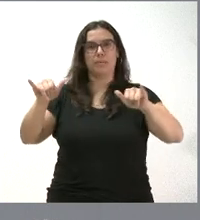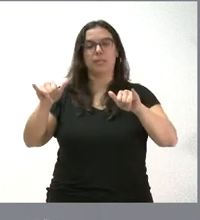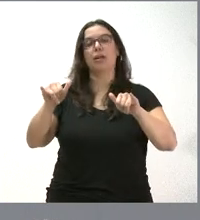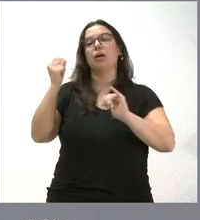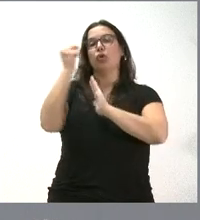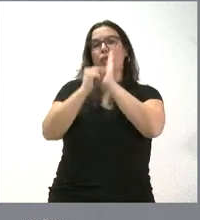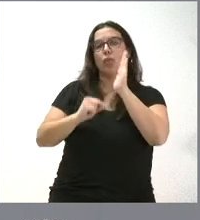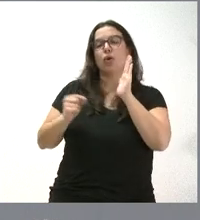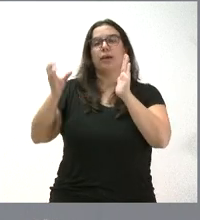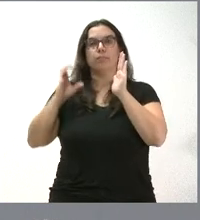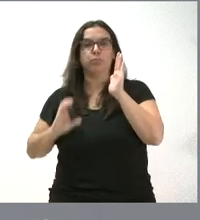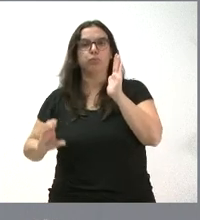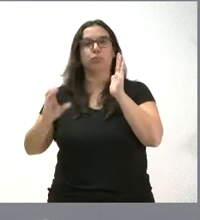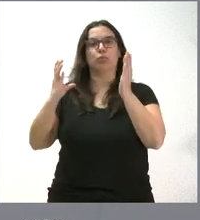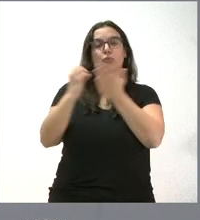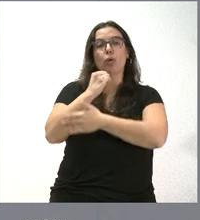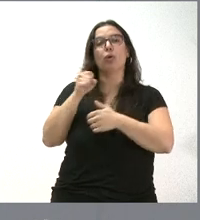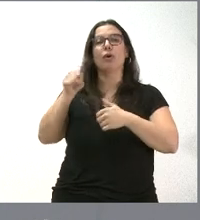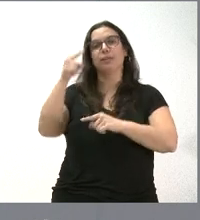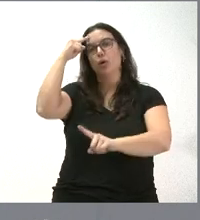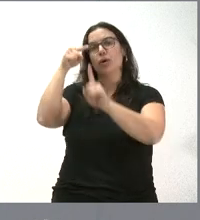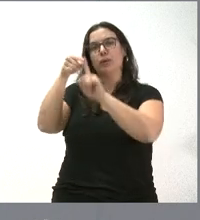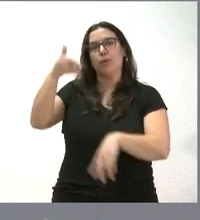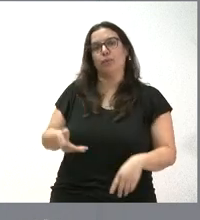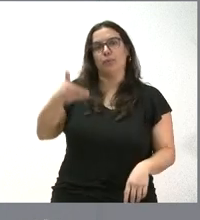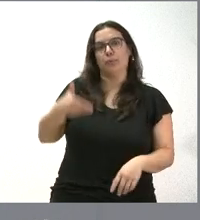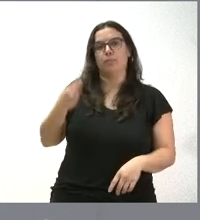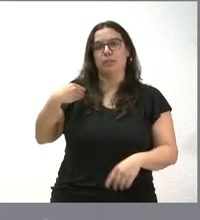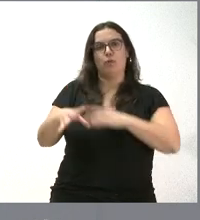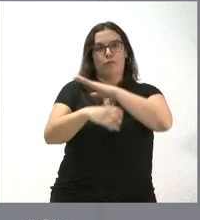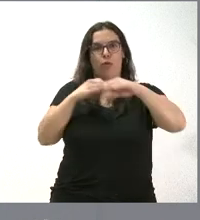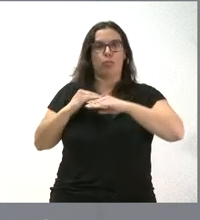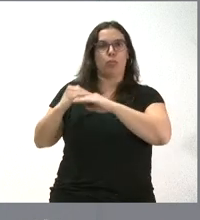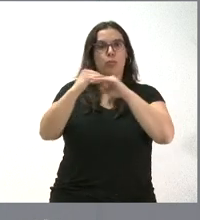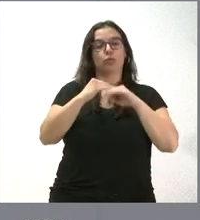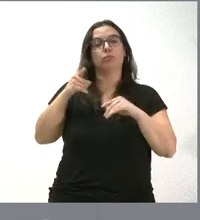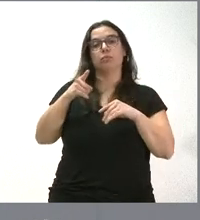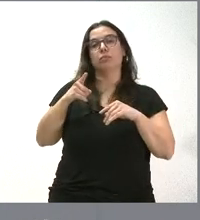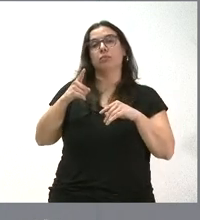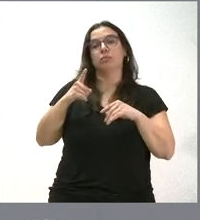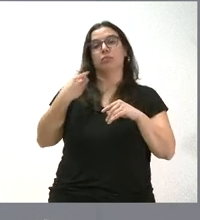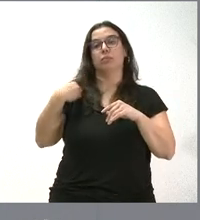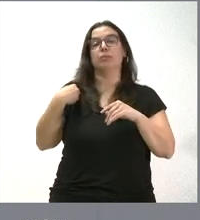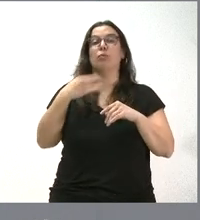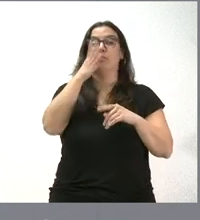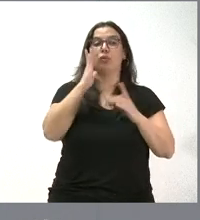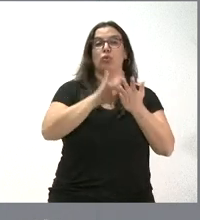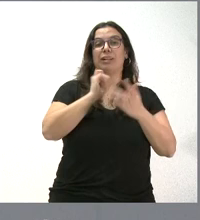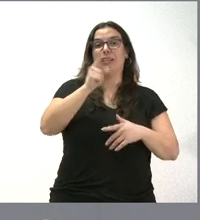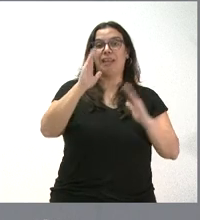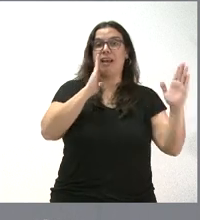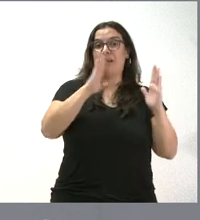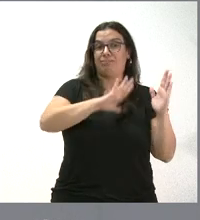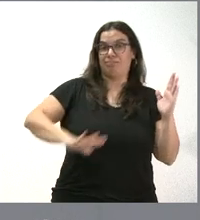empresarial de los trabajadores es el objetivo fundamental de estos fondos, preferentemente de los eventuales agrarios. Se